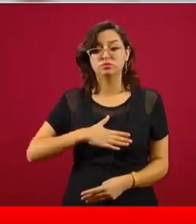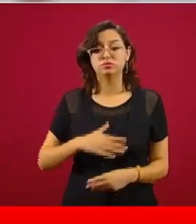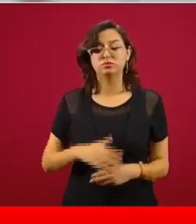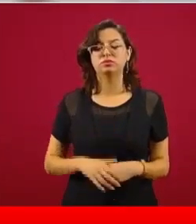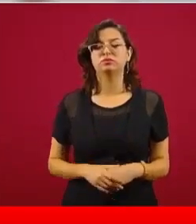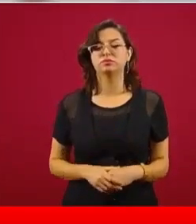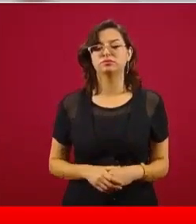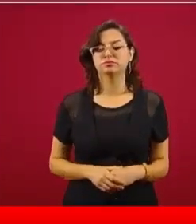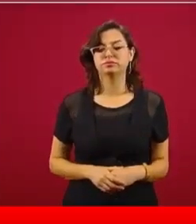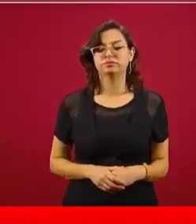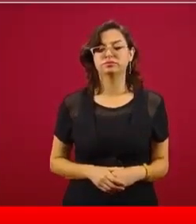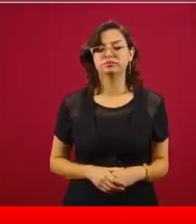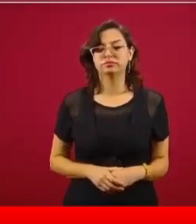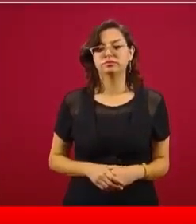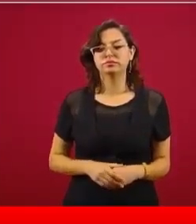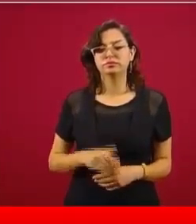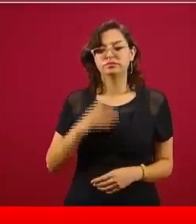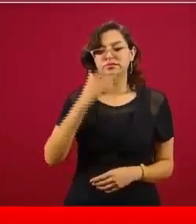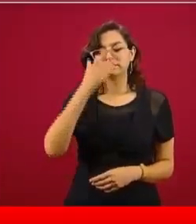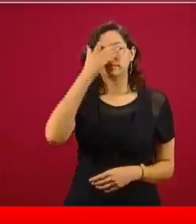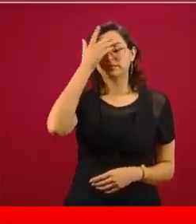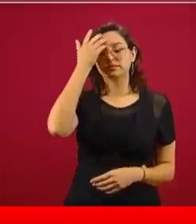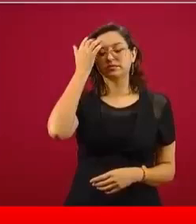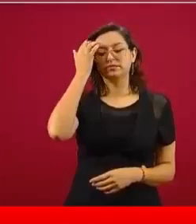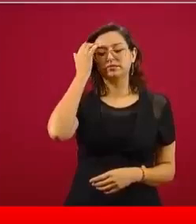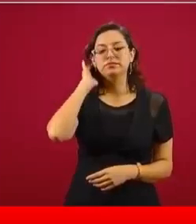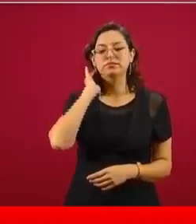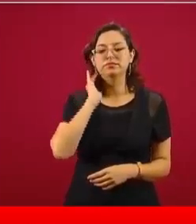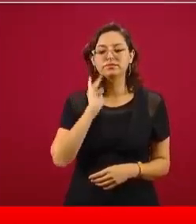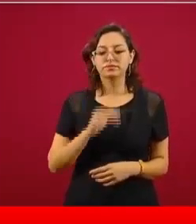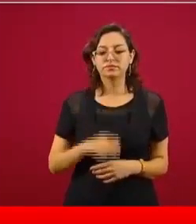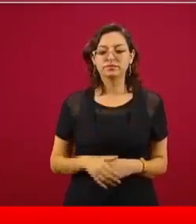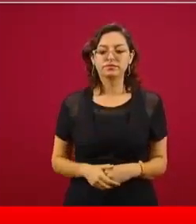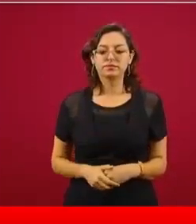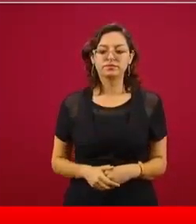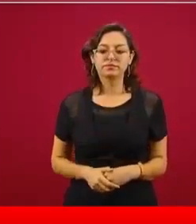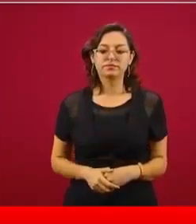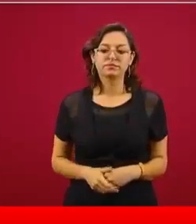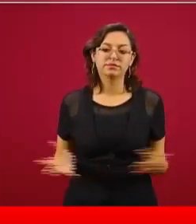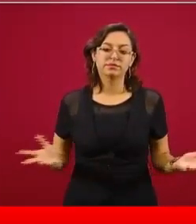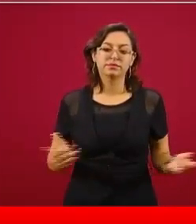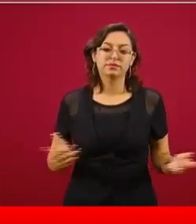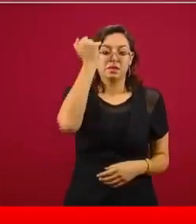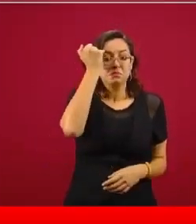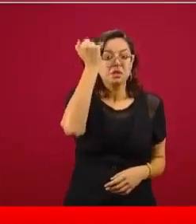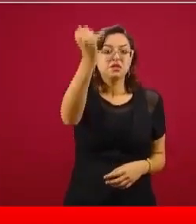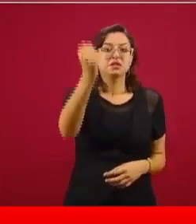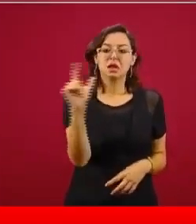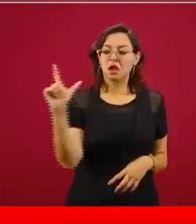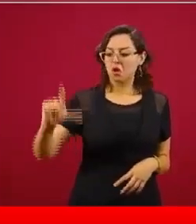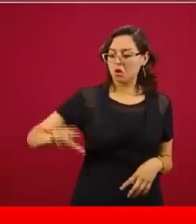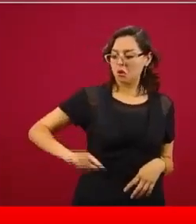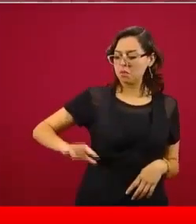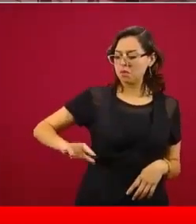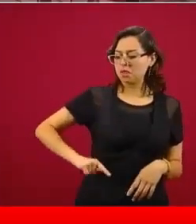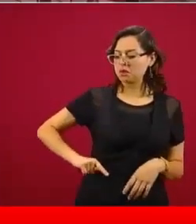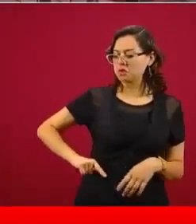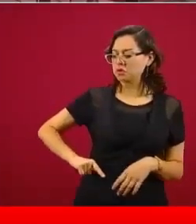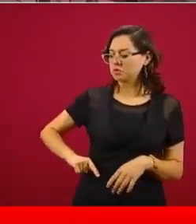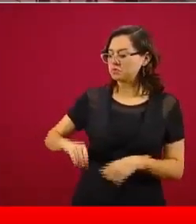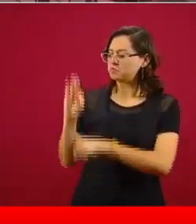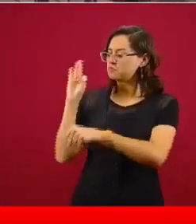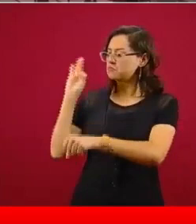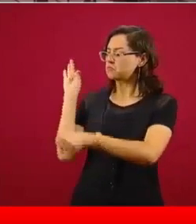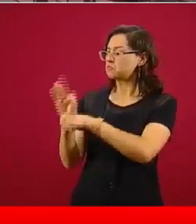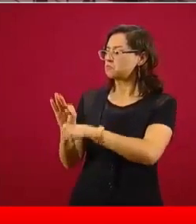¿Cómo vamos nada más a representar a un gremio,